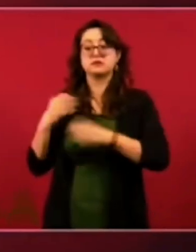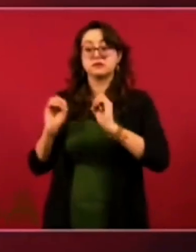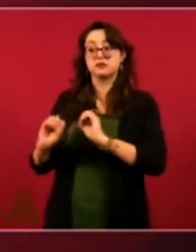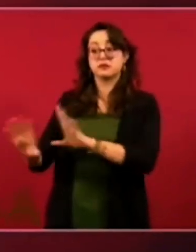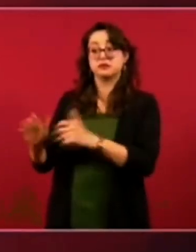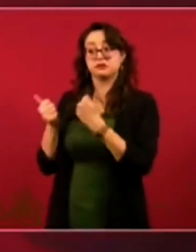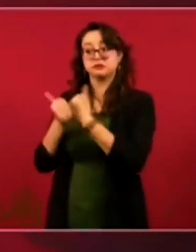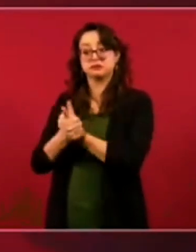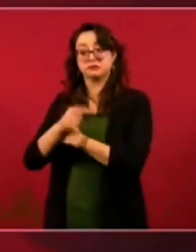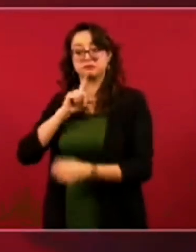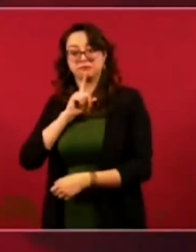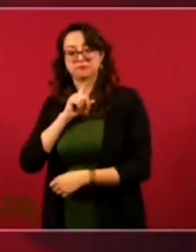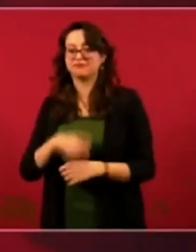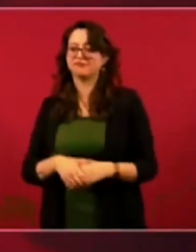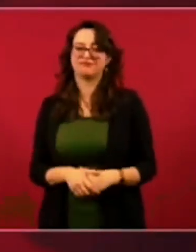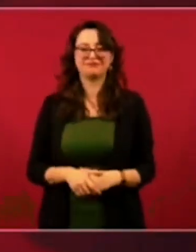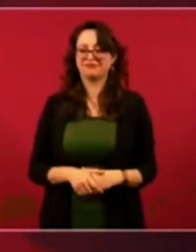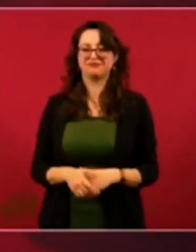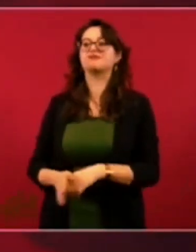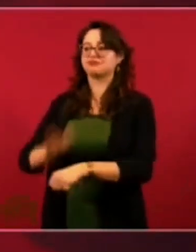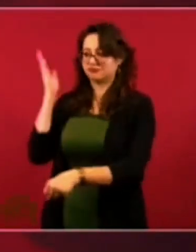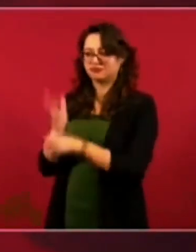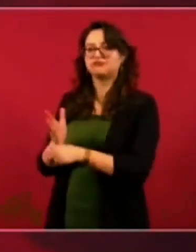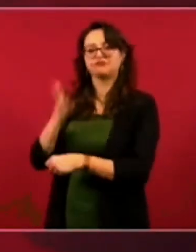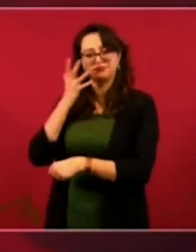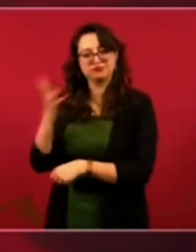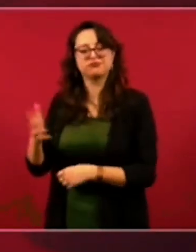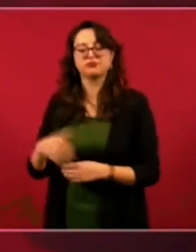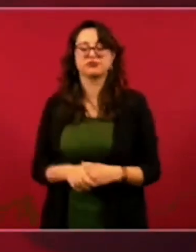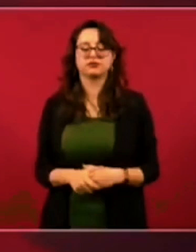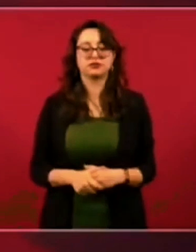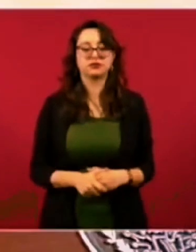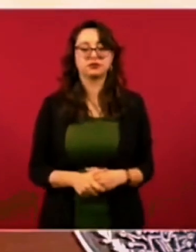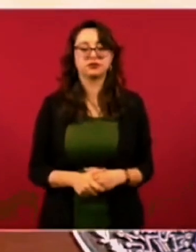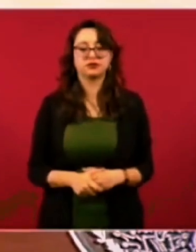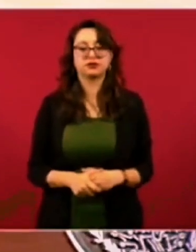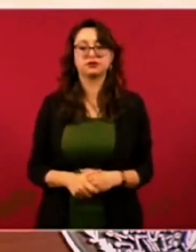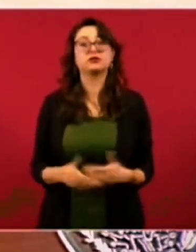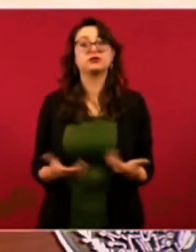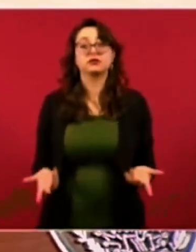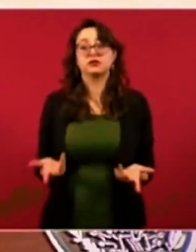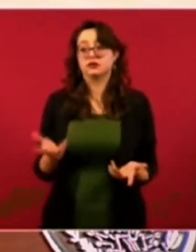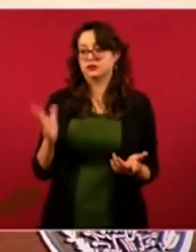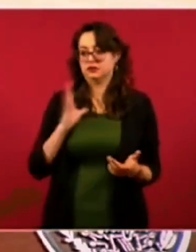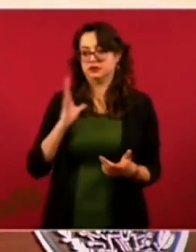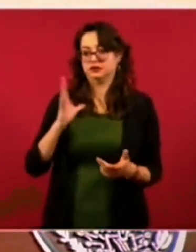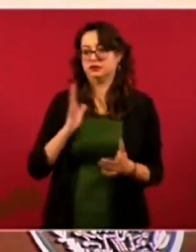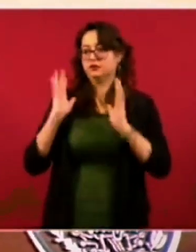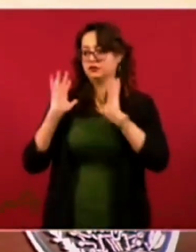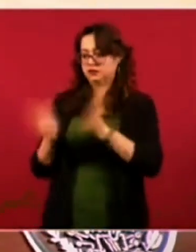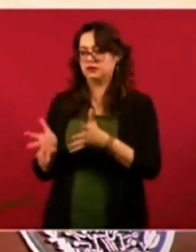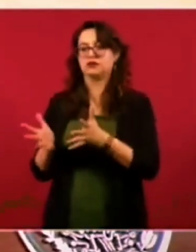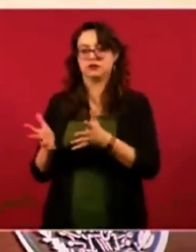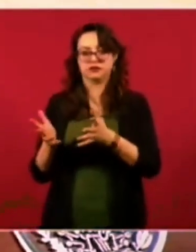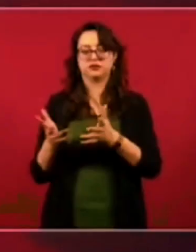En el caso de Segalmex, ya hay dictadas órdenes de aprehensión y ya